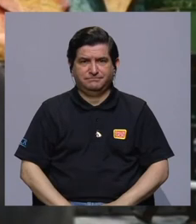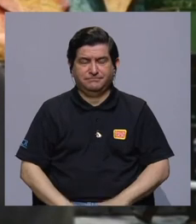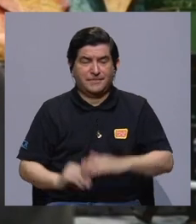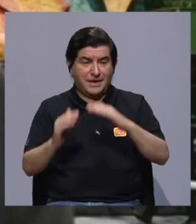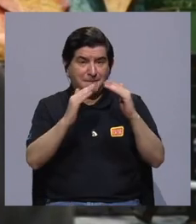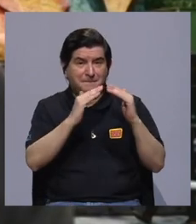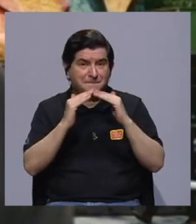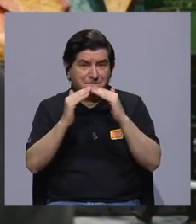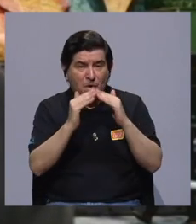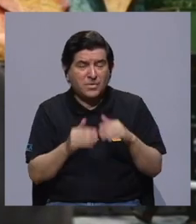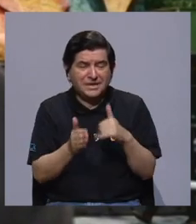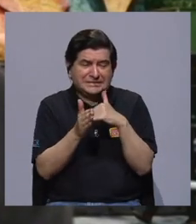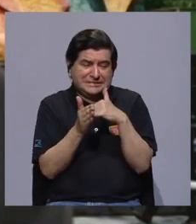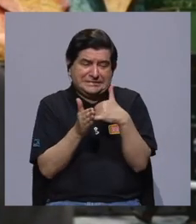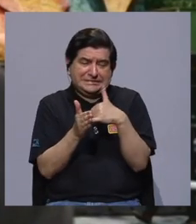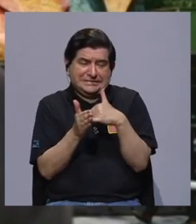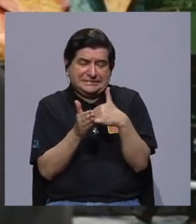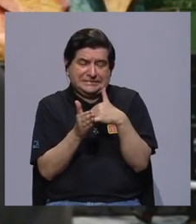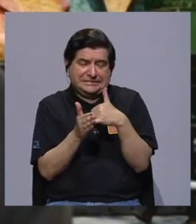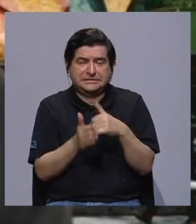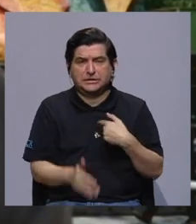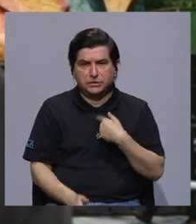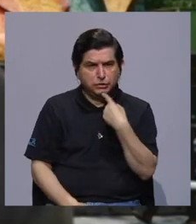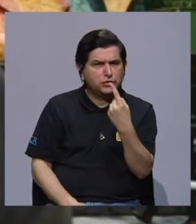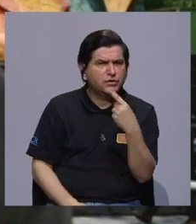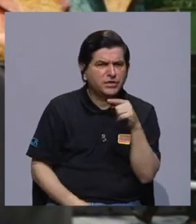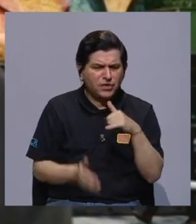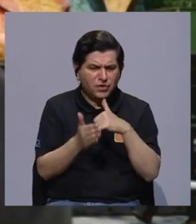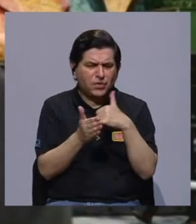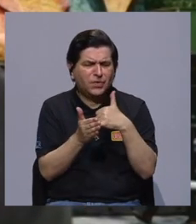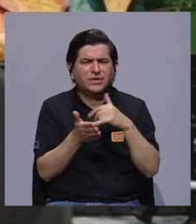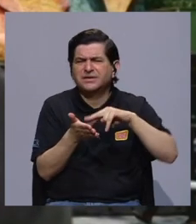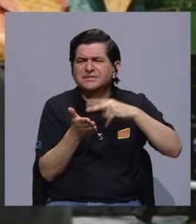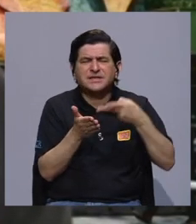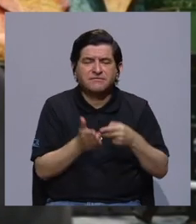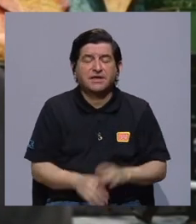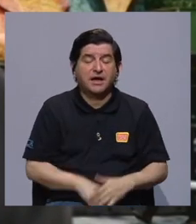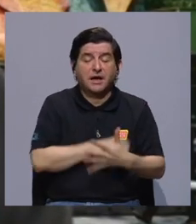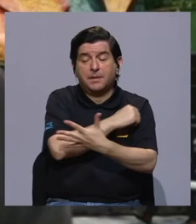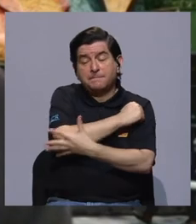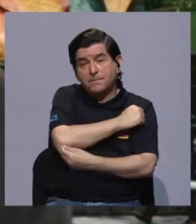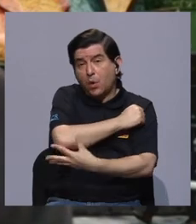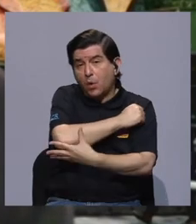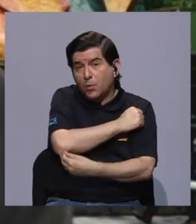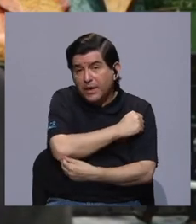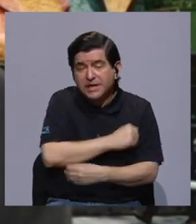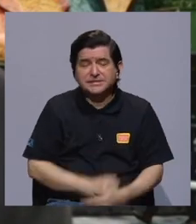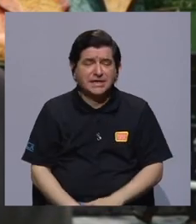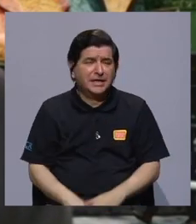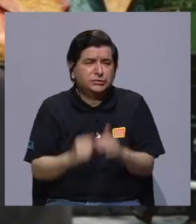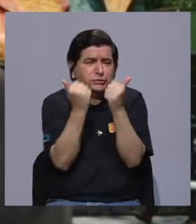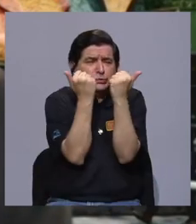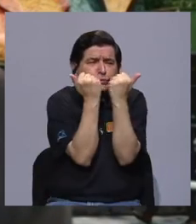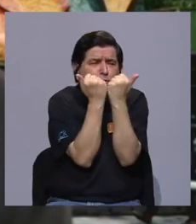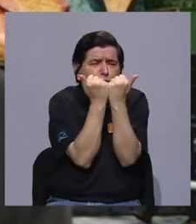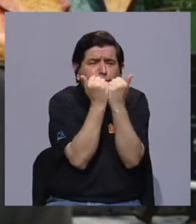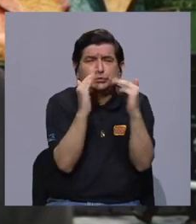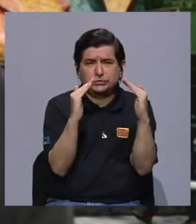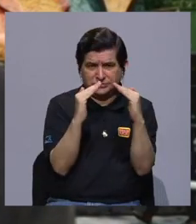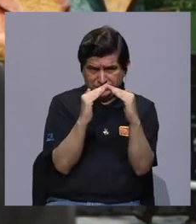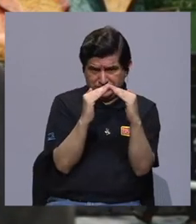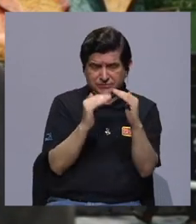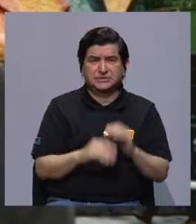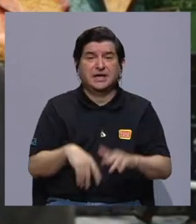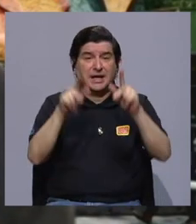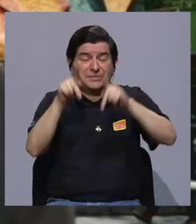definitivamente la población con vulnerabilidades, cuando me refiero a vulnerabilidades, condiciones de pobreza, hacinamiento,